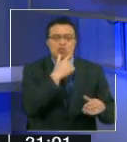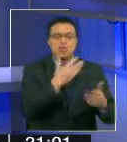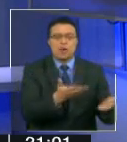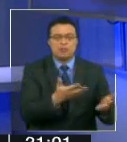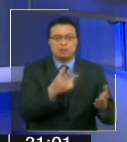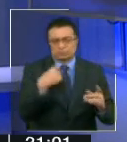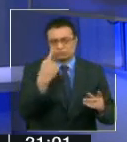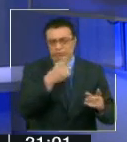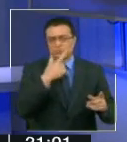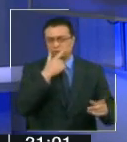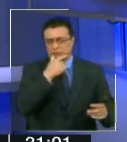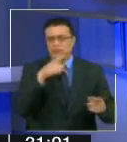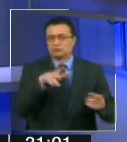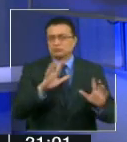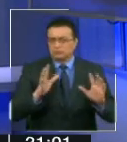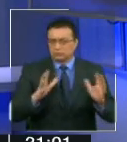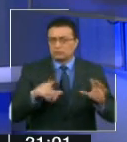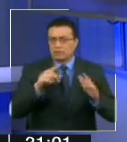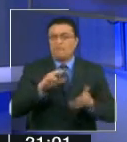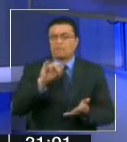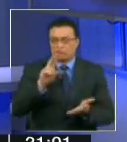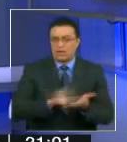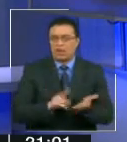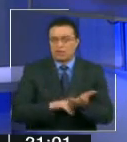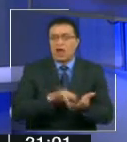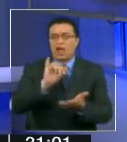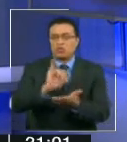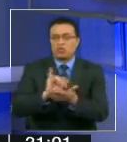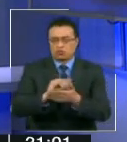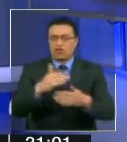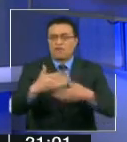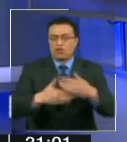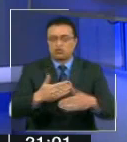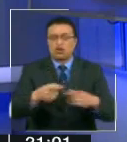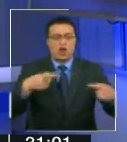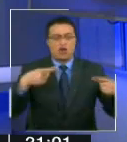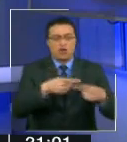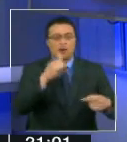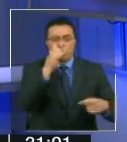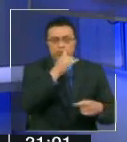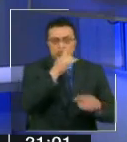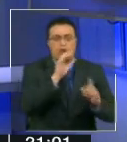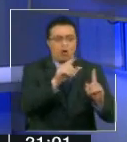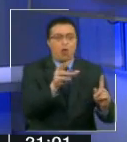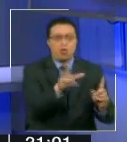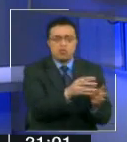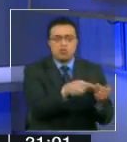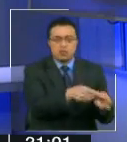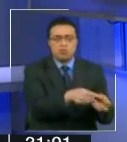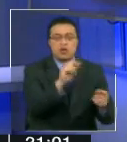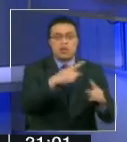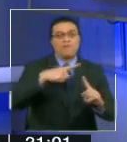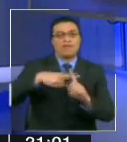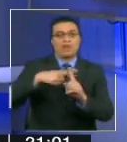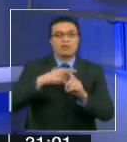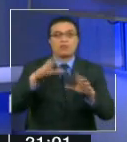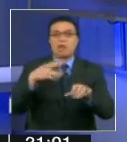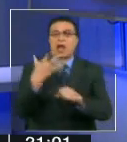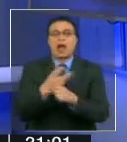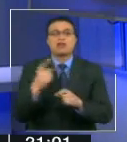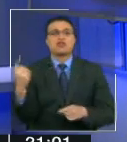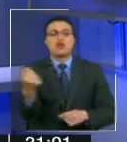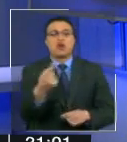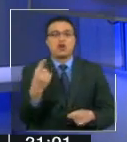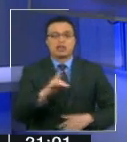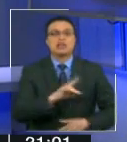Sospechas sobre si de verdad las instituciones están funcionando contra los corruptos, que son unos pocos y en beneficio de la gran mayoría,